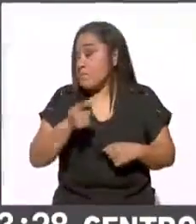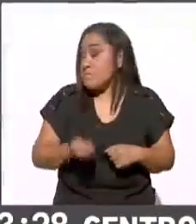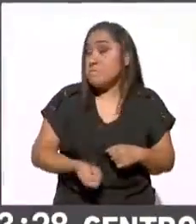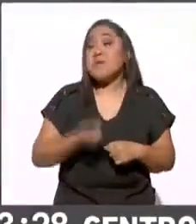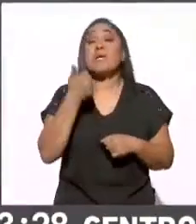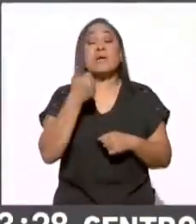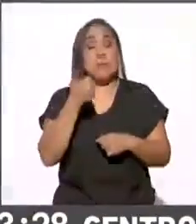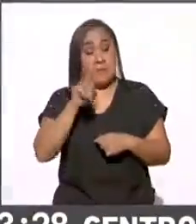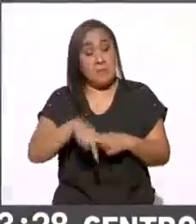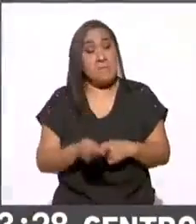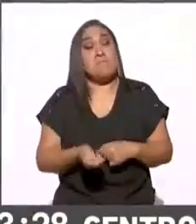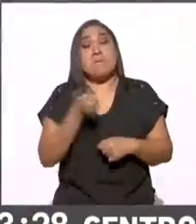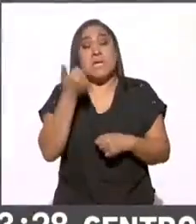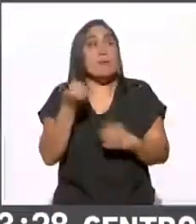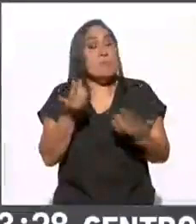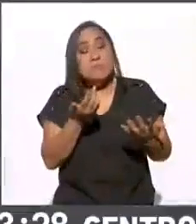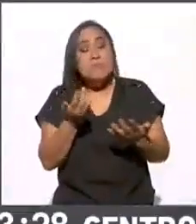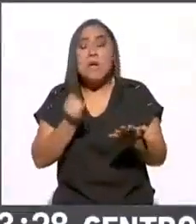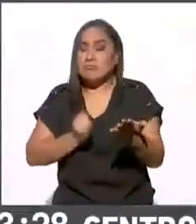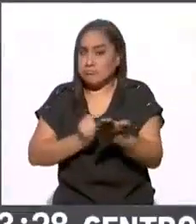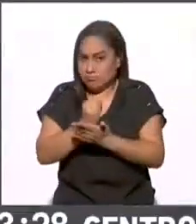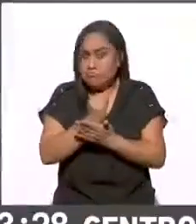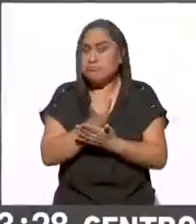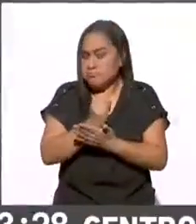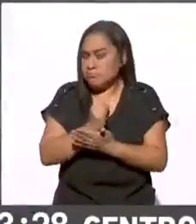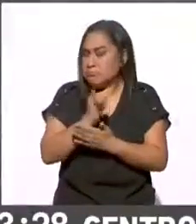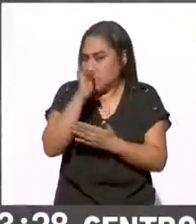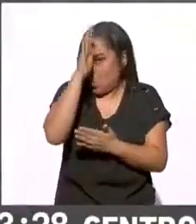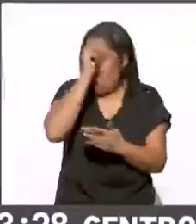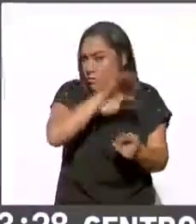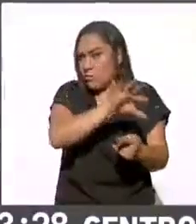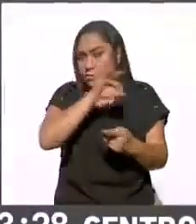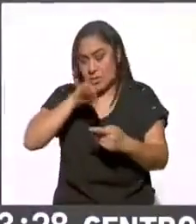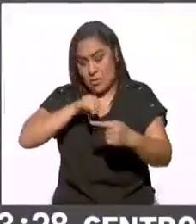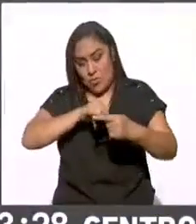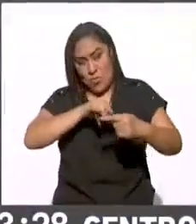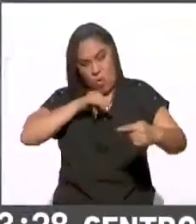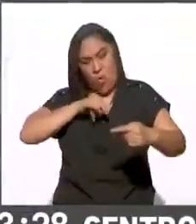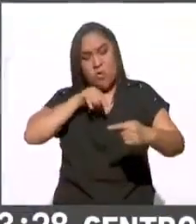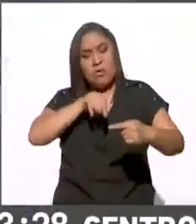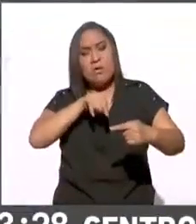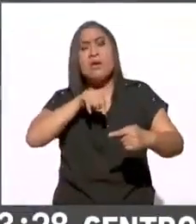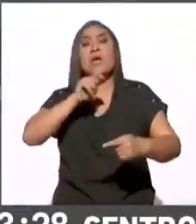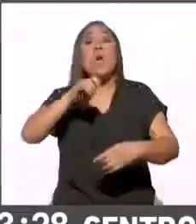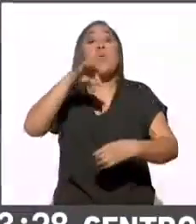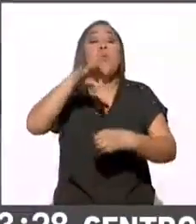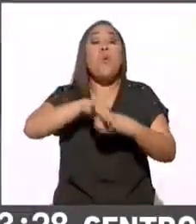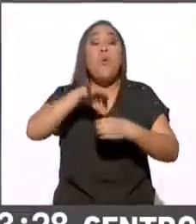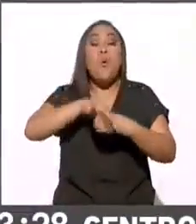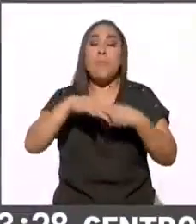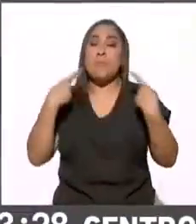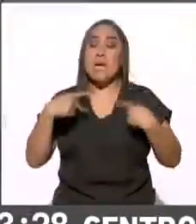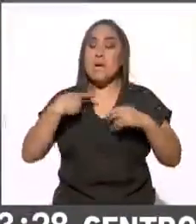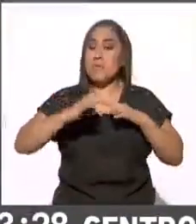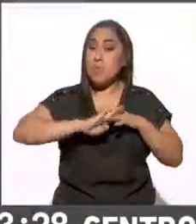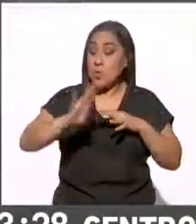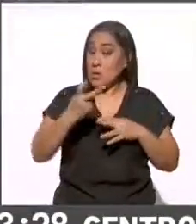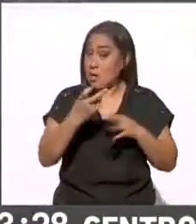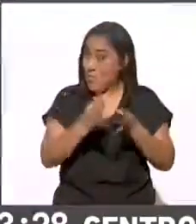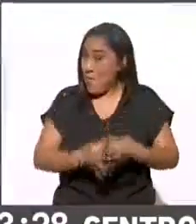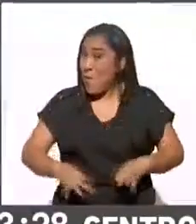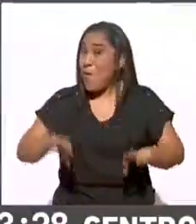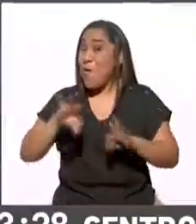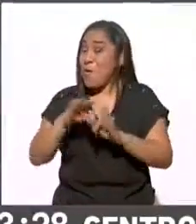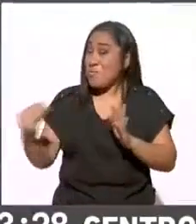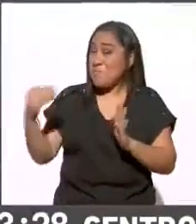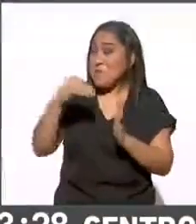que se toma en consideración y que se contempla en la boleta el voto migrante. Sin duda, muy importante todo esto. ¿Qué nos